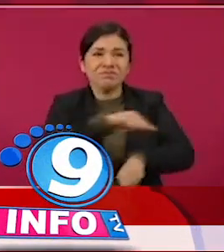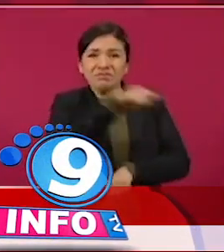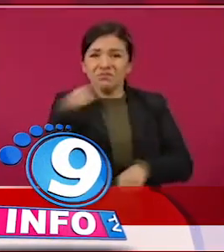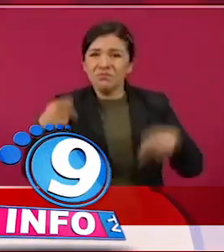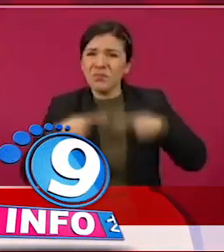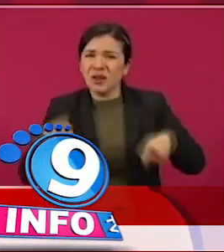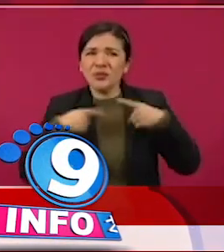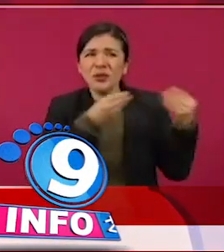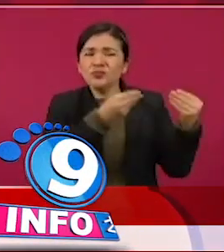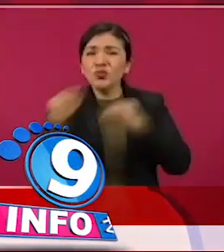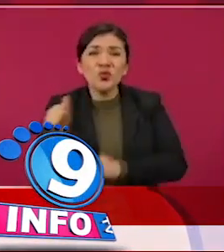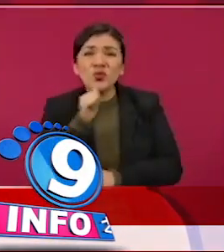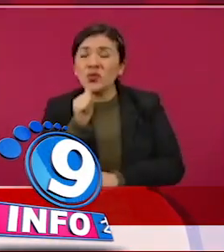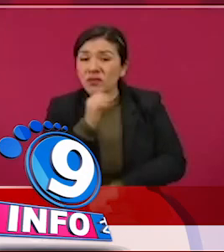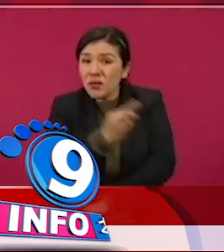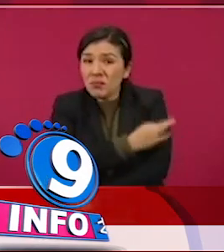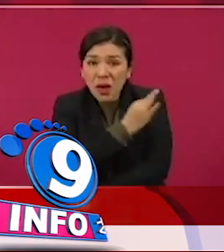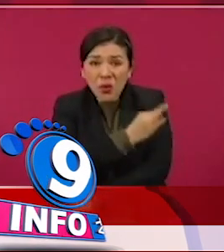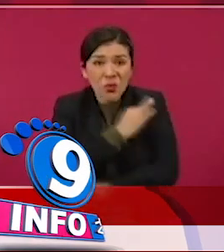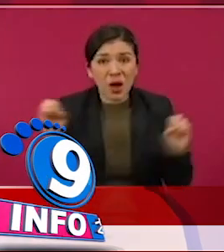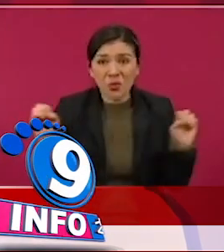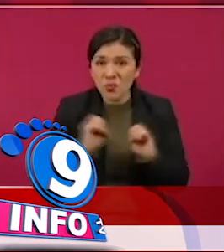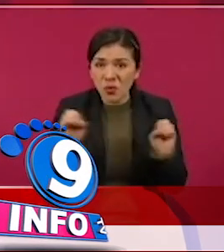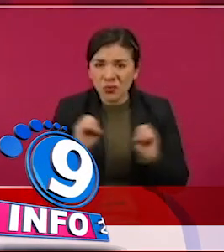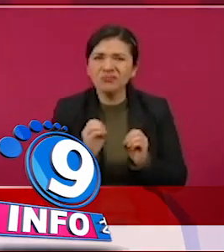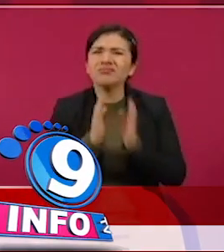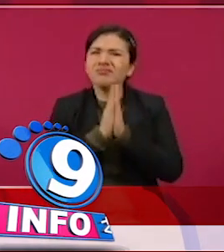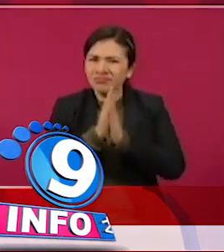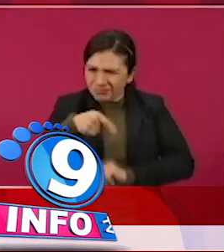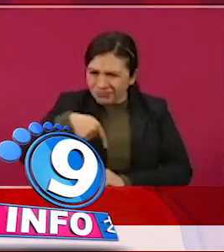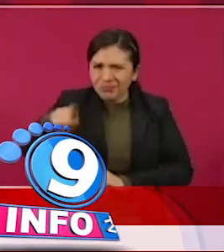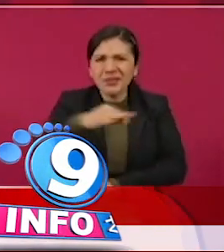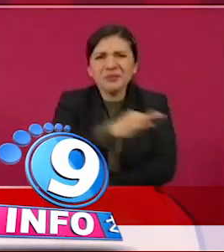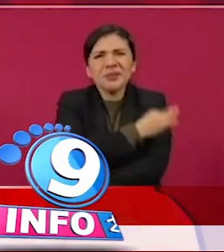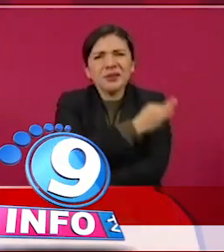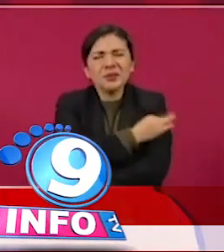a que se vacunen.